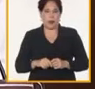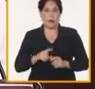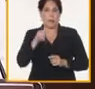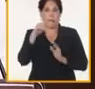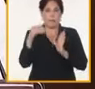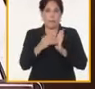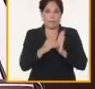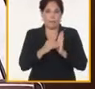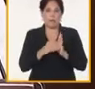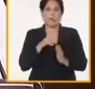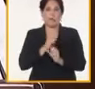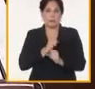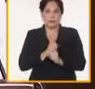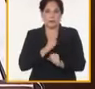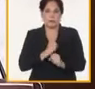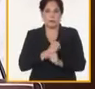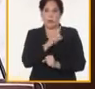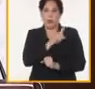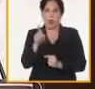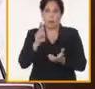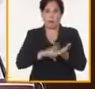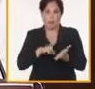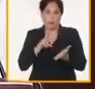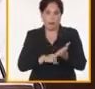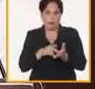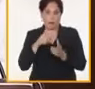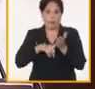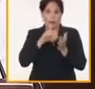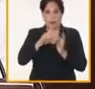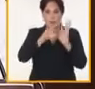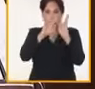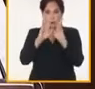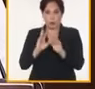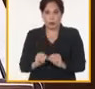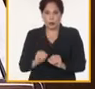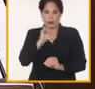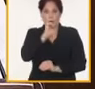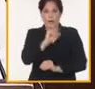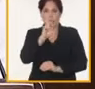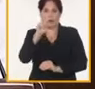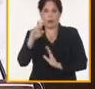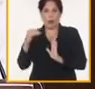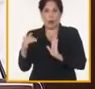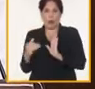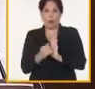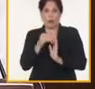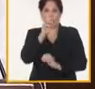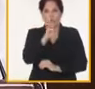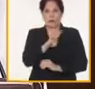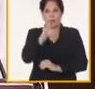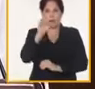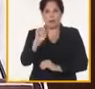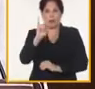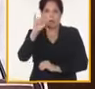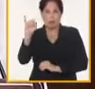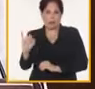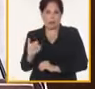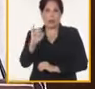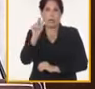trabajadores no militantes, lo que generó un total de 62.366